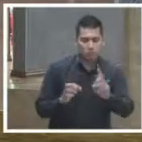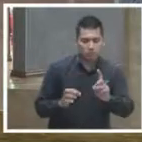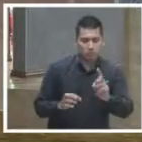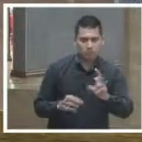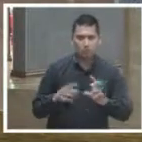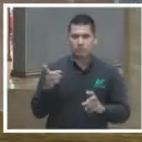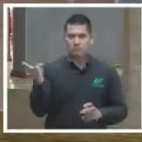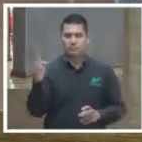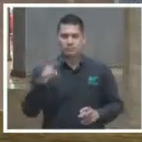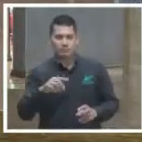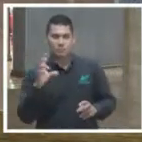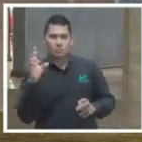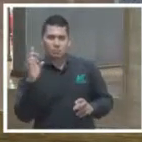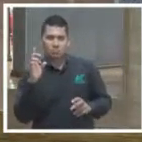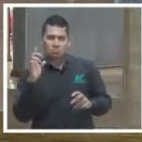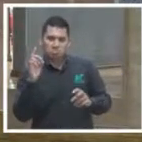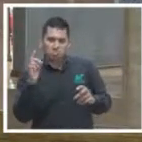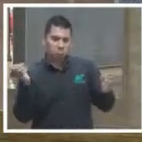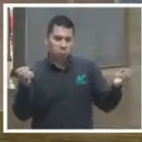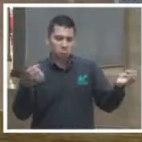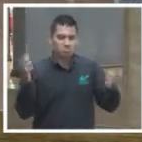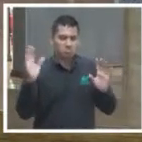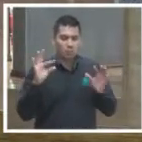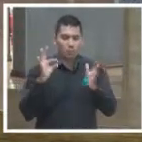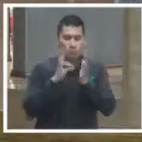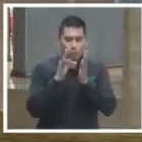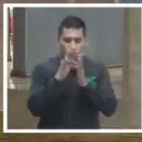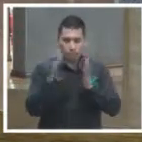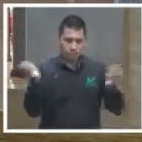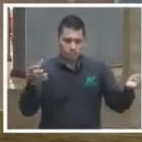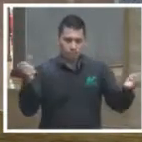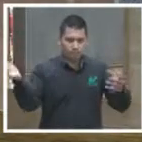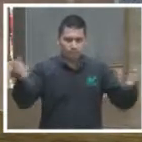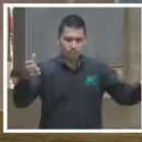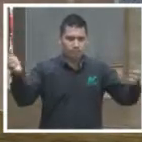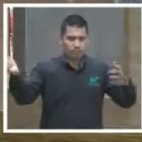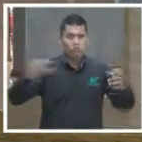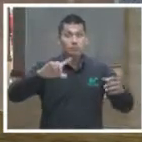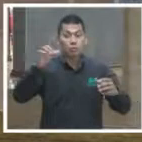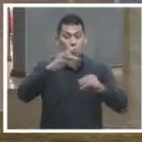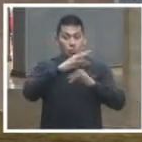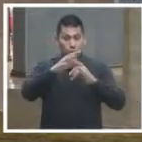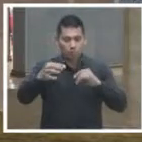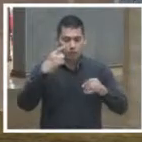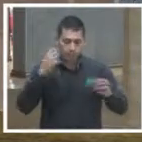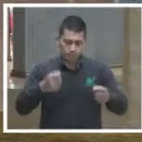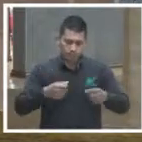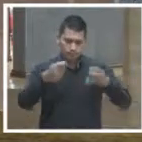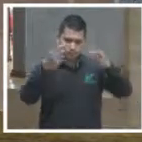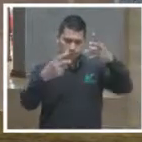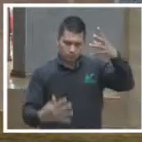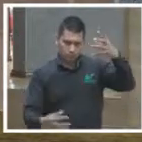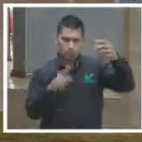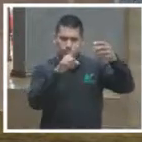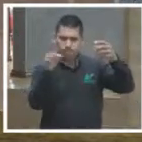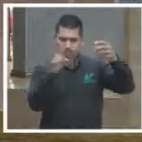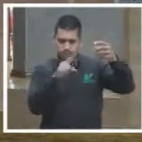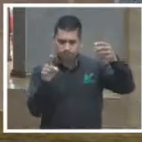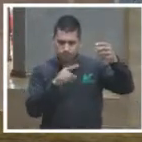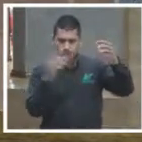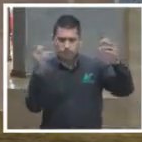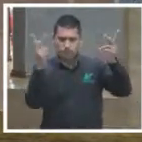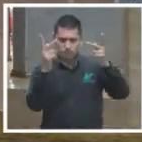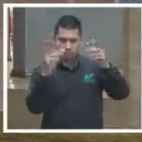repartir pues lo que se tiene como resultado es un mapa de compensaciones y permite resolver y